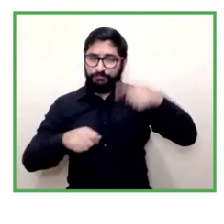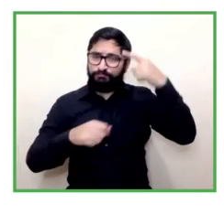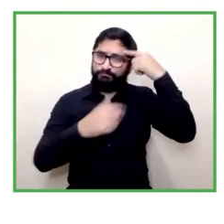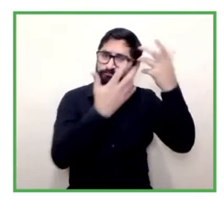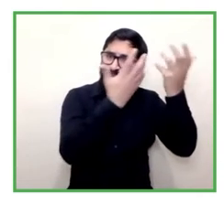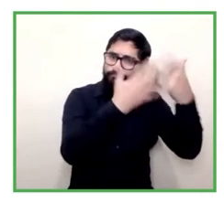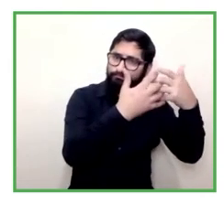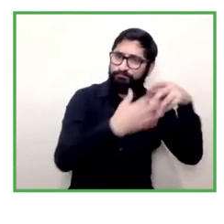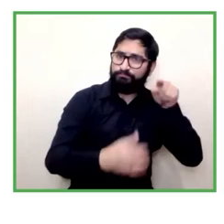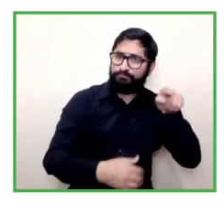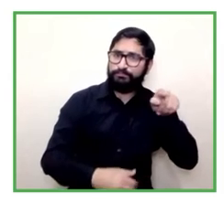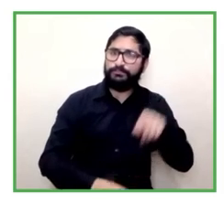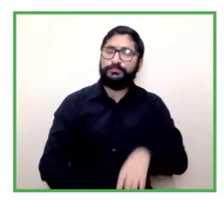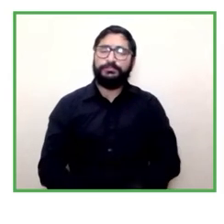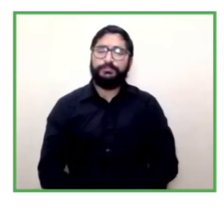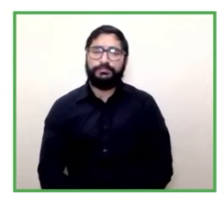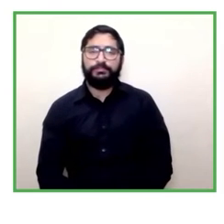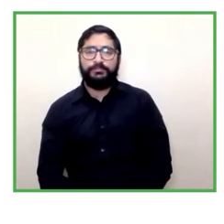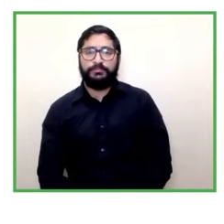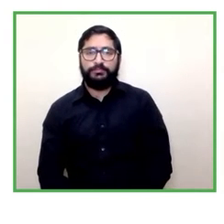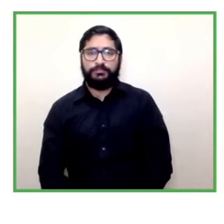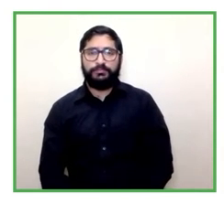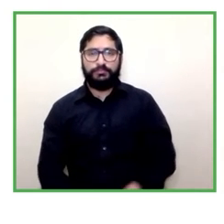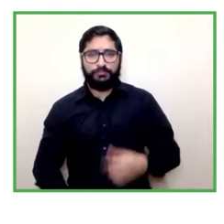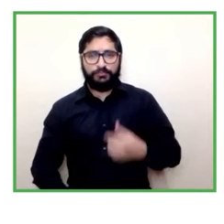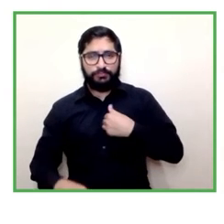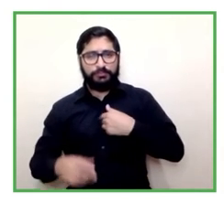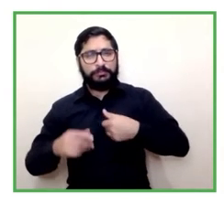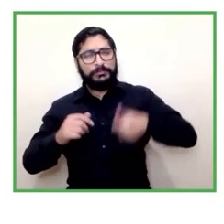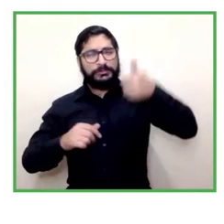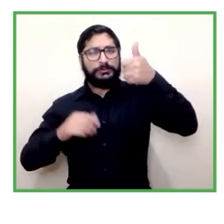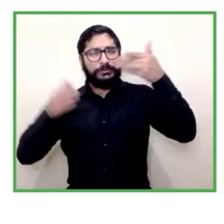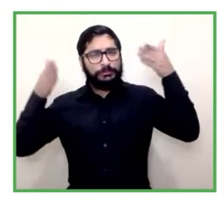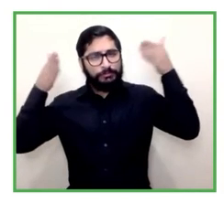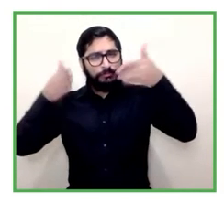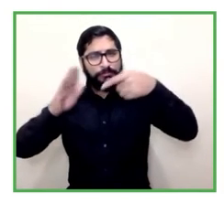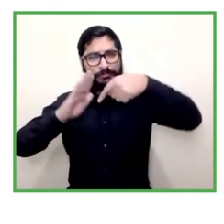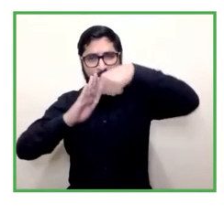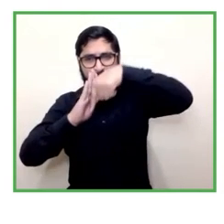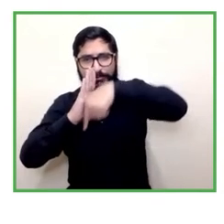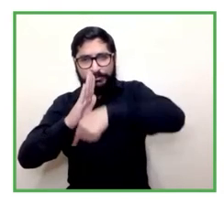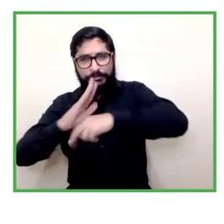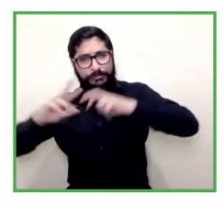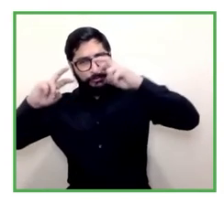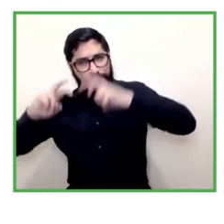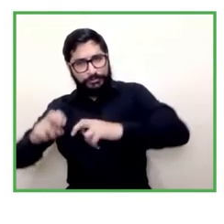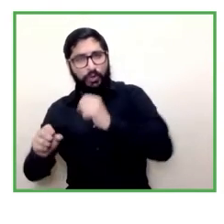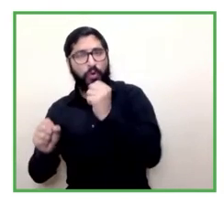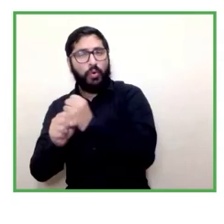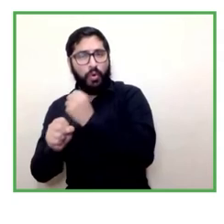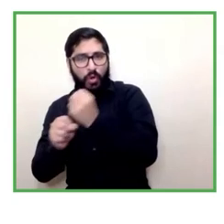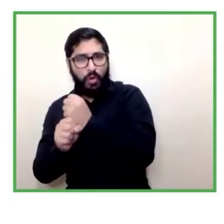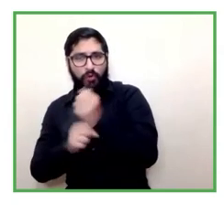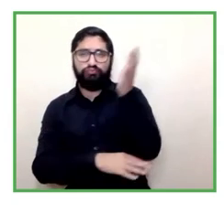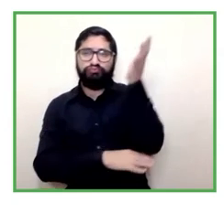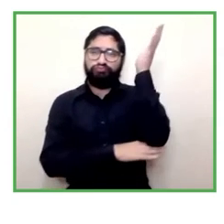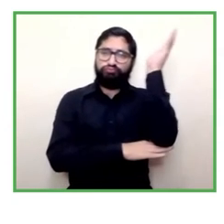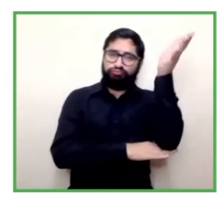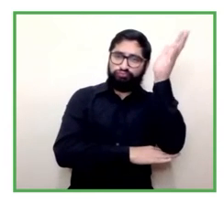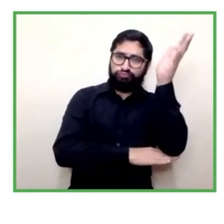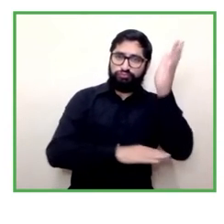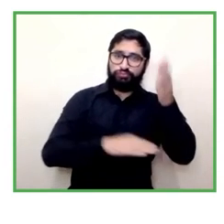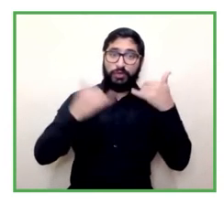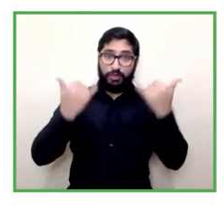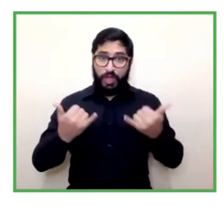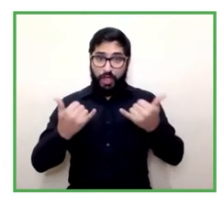muy profunda en lo que llamábamos el futuro del trabajo pero dejó de ser futuro del trabajo para ser el presente del trabajo donde había un